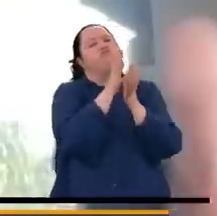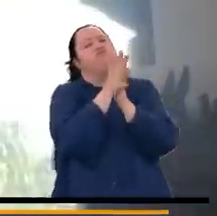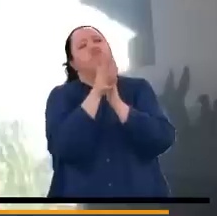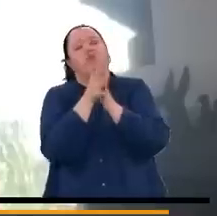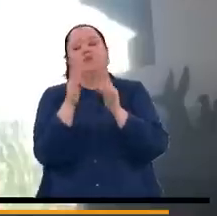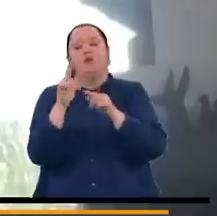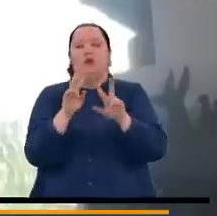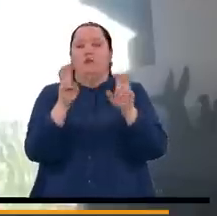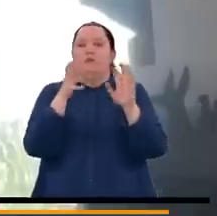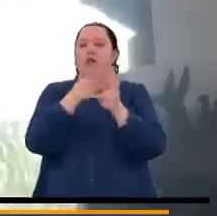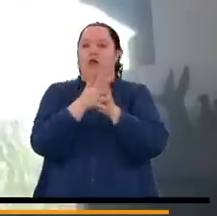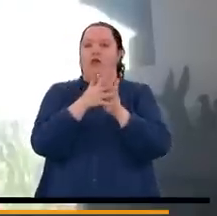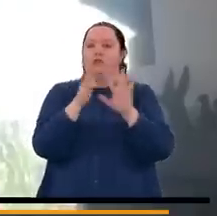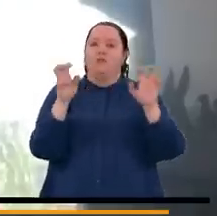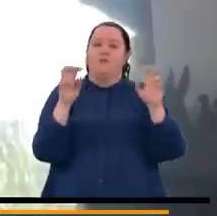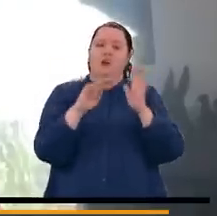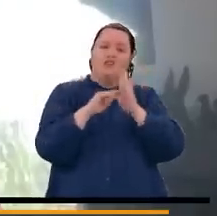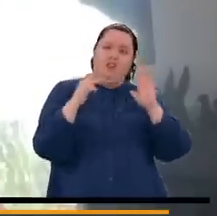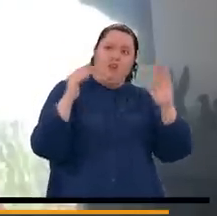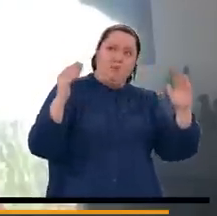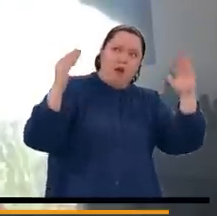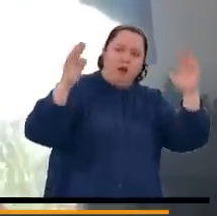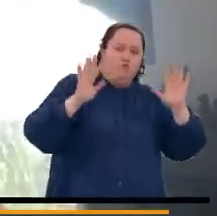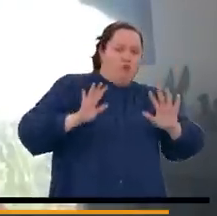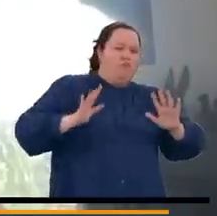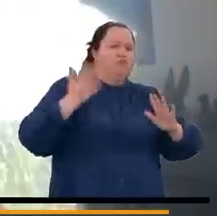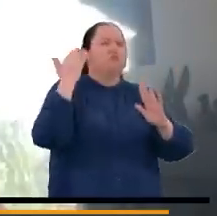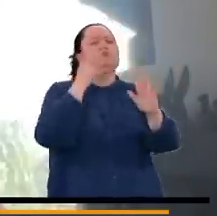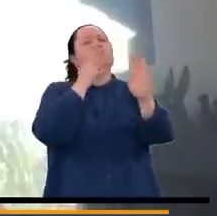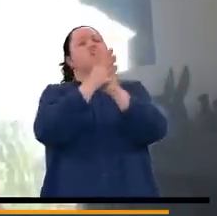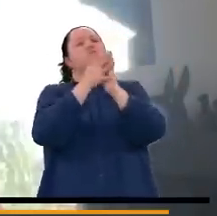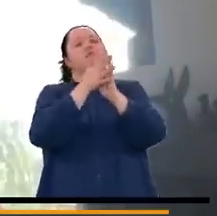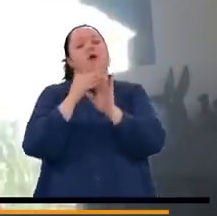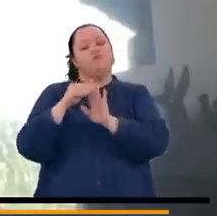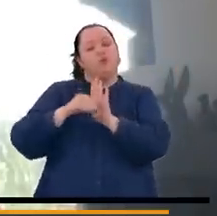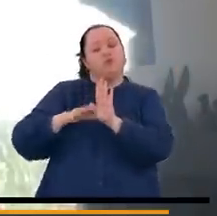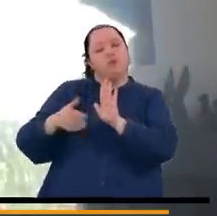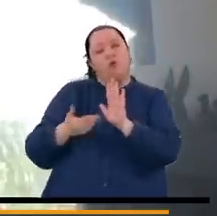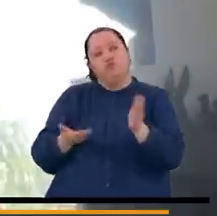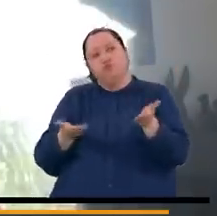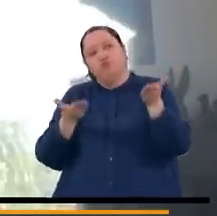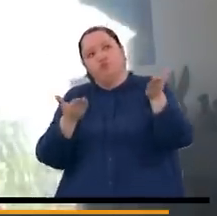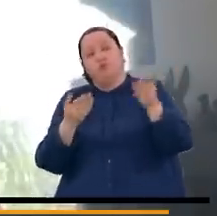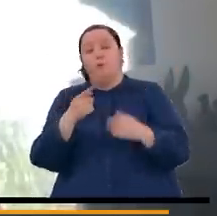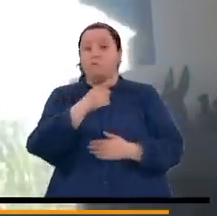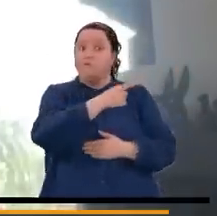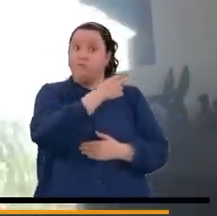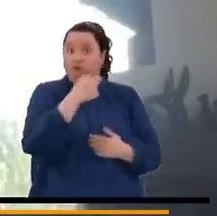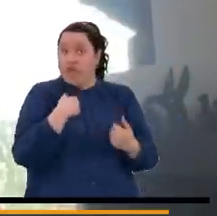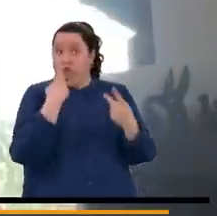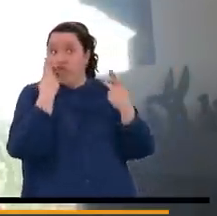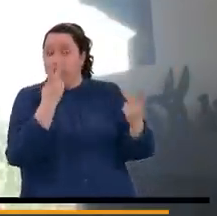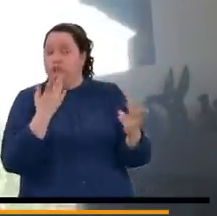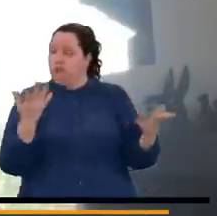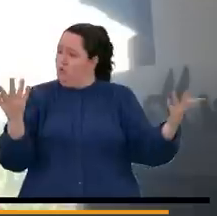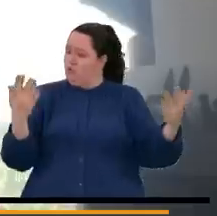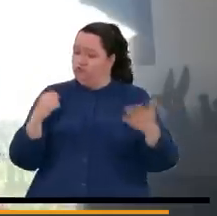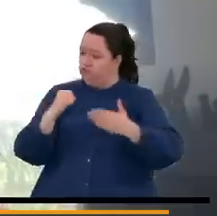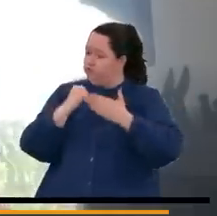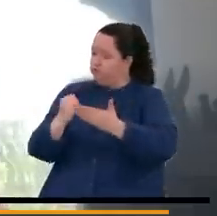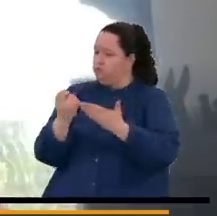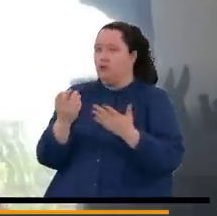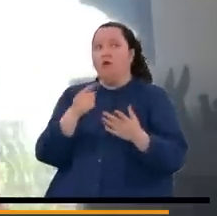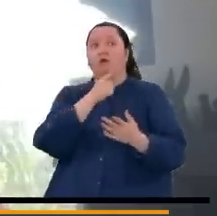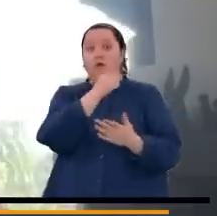en términos más técnicos y más pausados, esta política. Y lo que yo encontré fue un gran espíritu de colaboración,